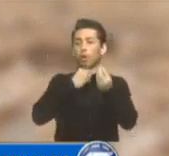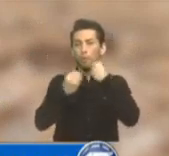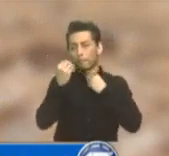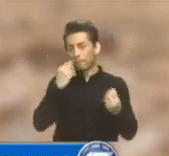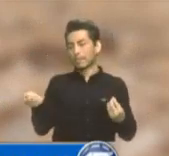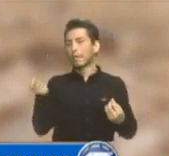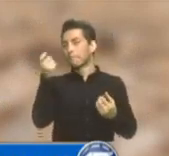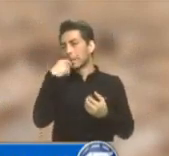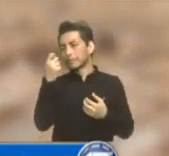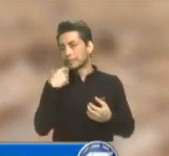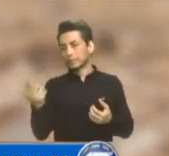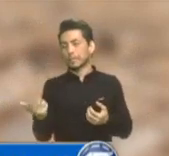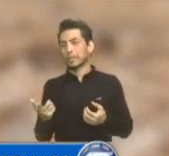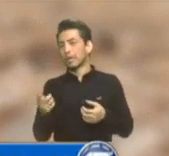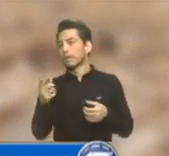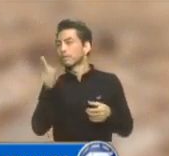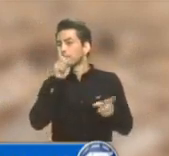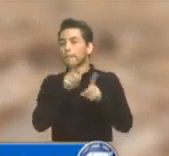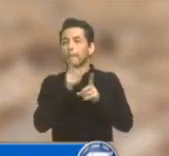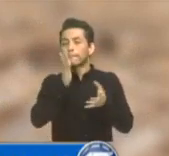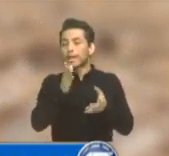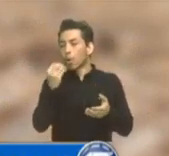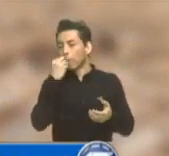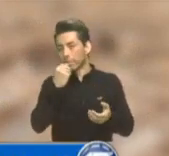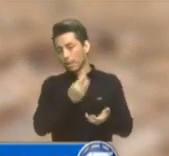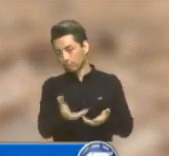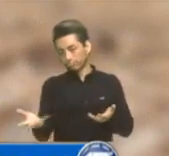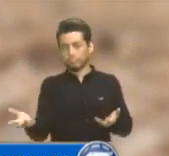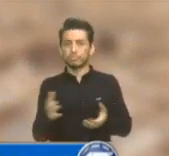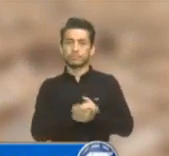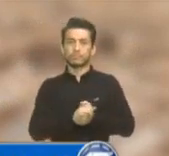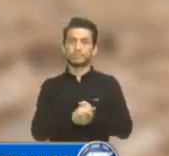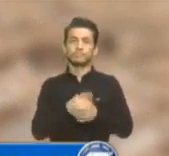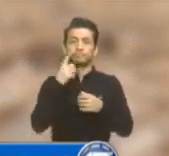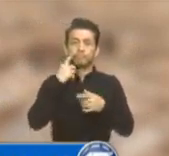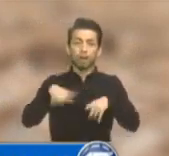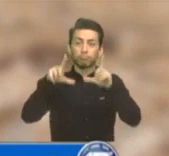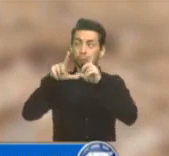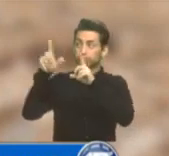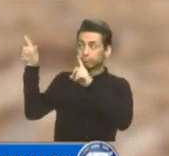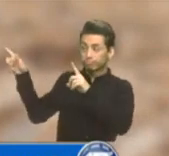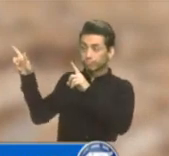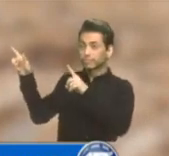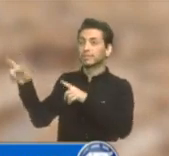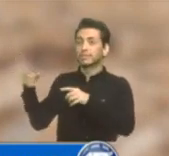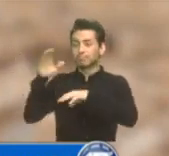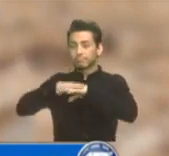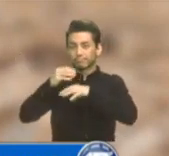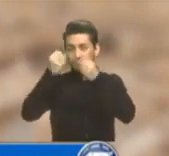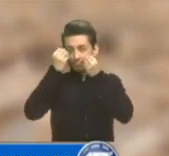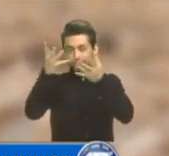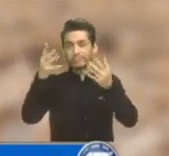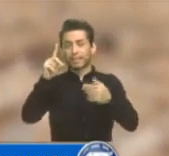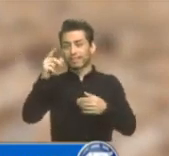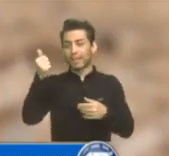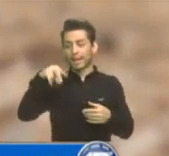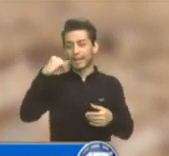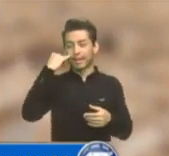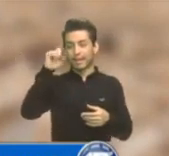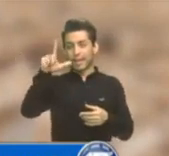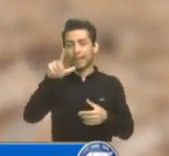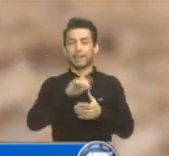y comida para mascotas. Con imágenes de Willy Hidalgo, reporta Daniel Méndez.